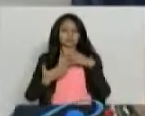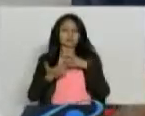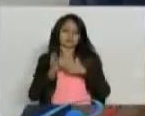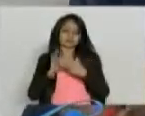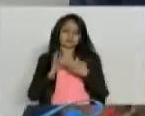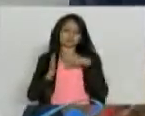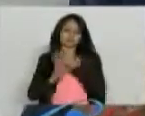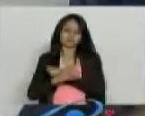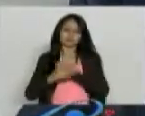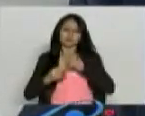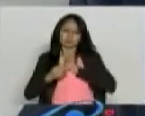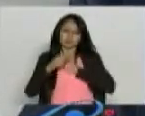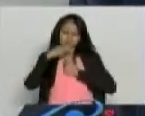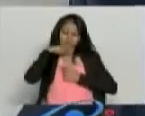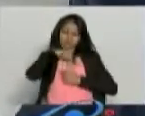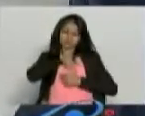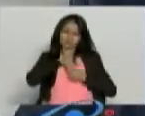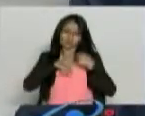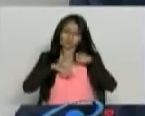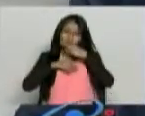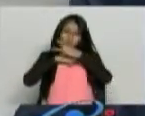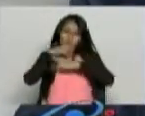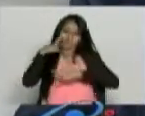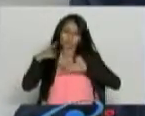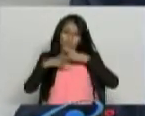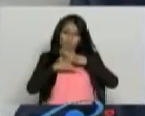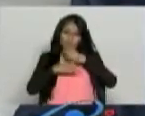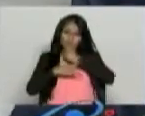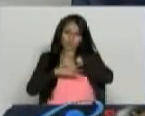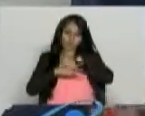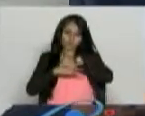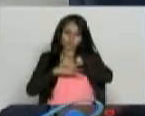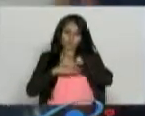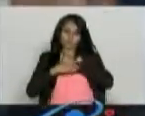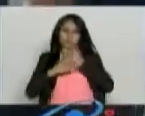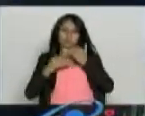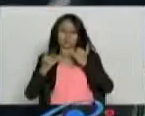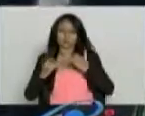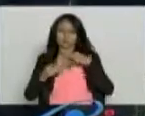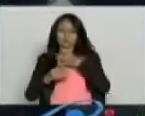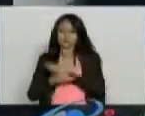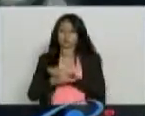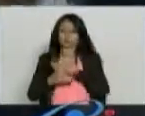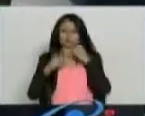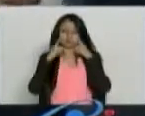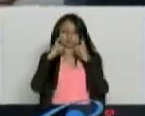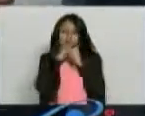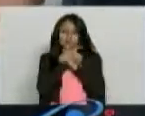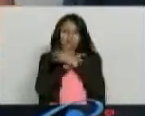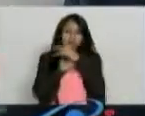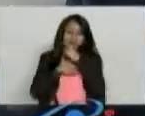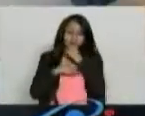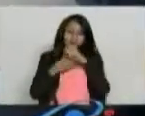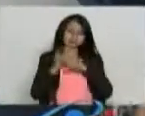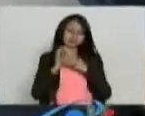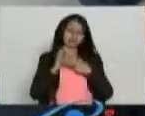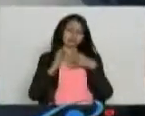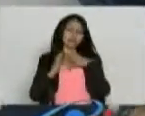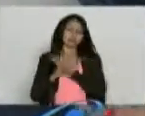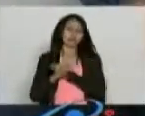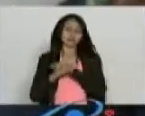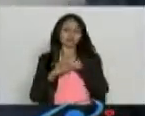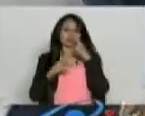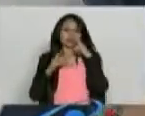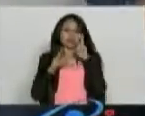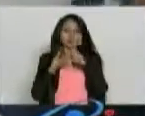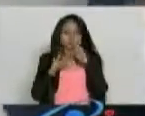adentrar nosotros en nuestro mundo. Y mientras eso no lo hagamos nosotros, nuestros sentidos están permanentemente pendientes